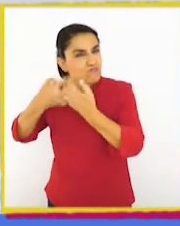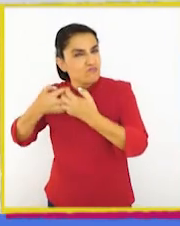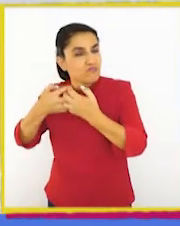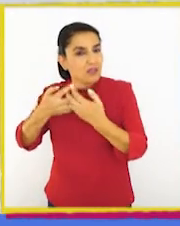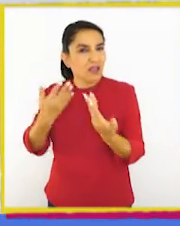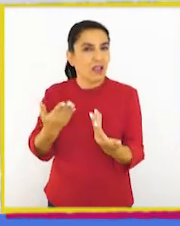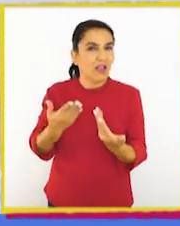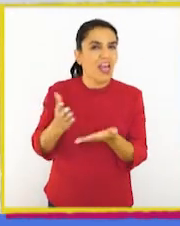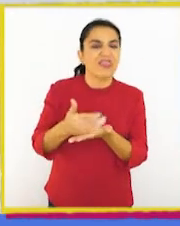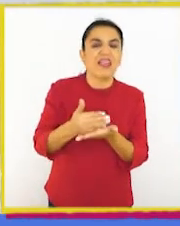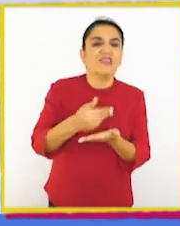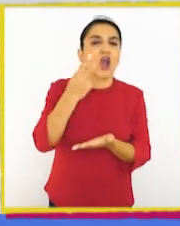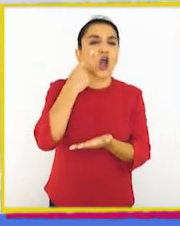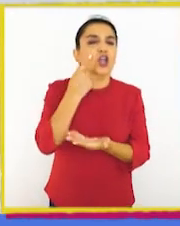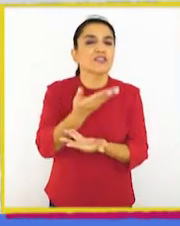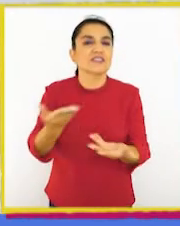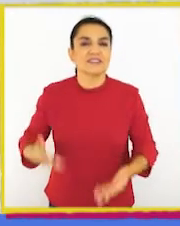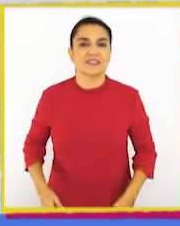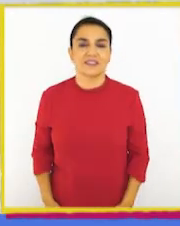¡Sí! ¿Qué estrategia conocen?